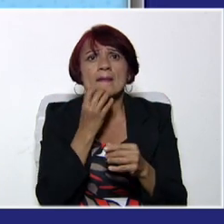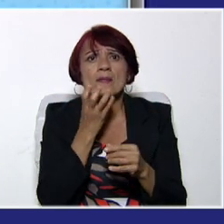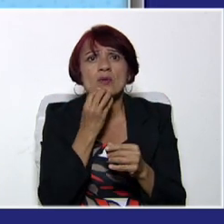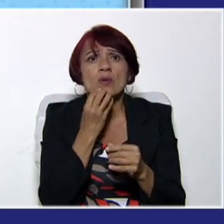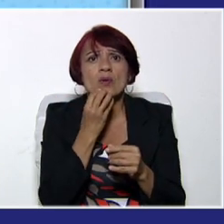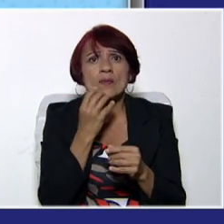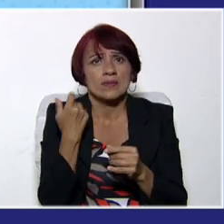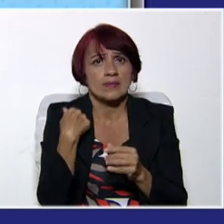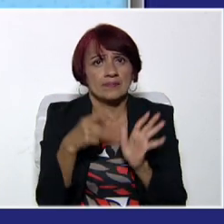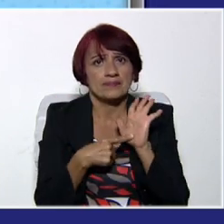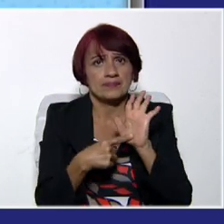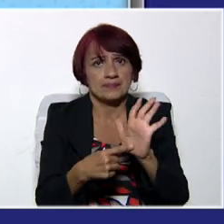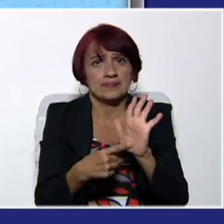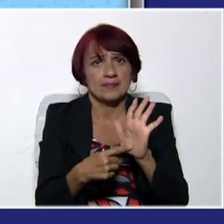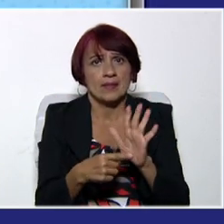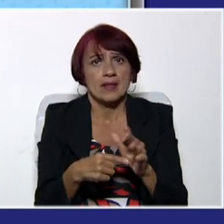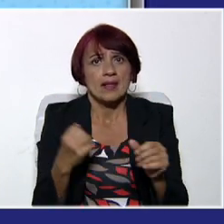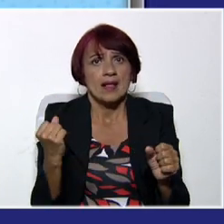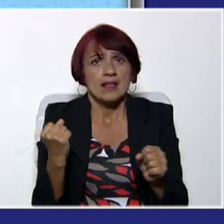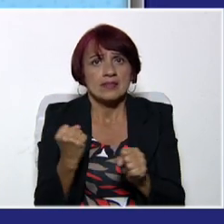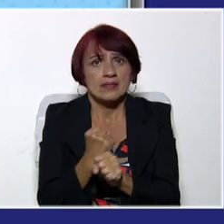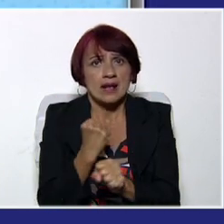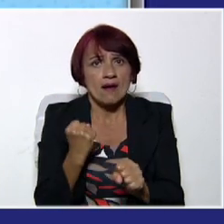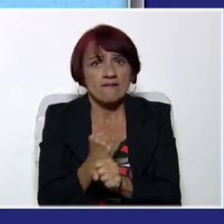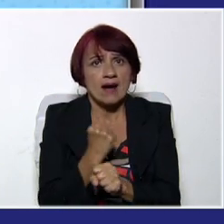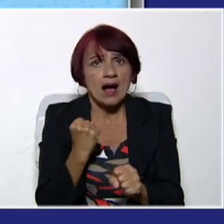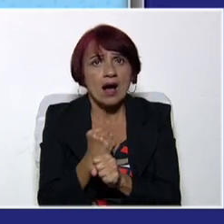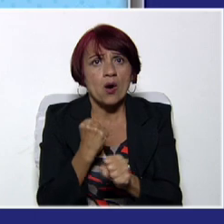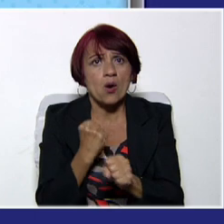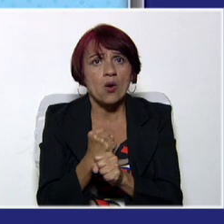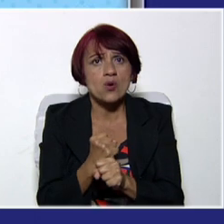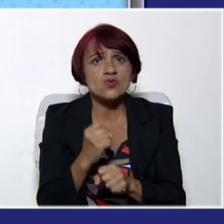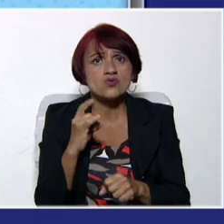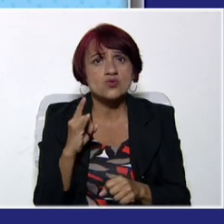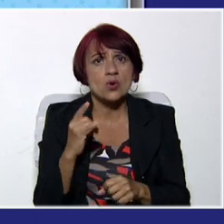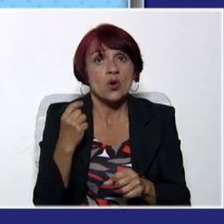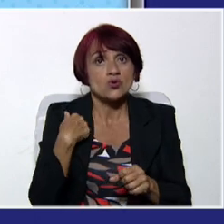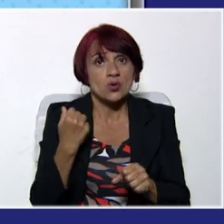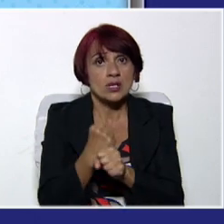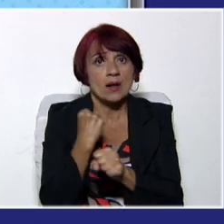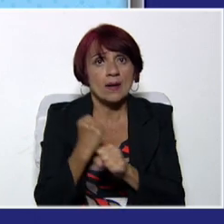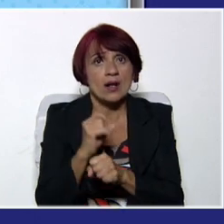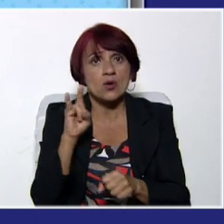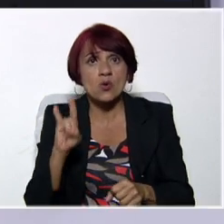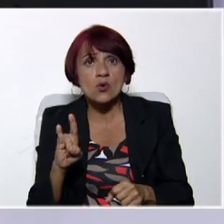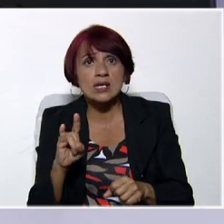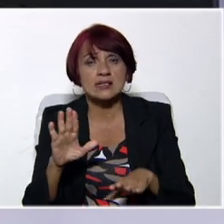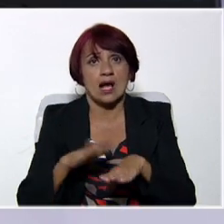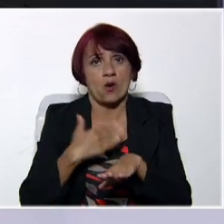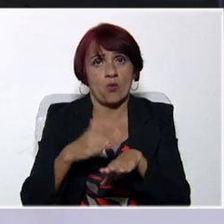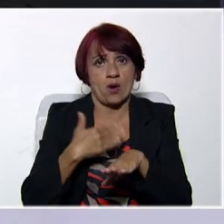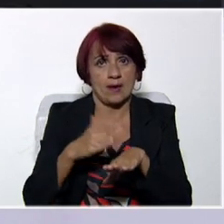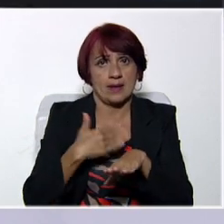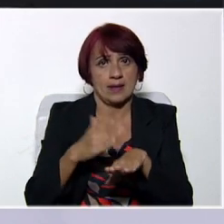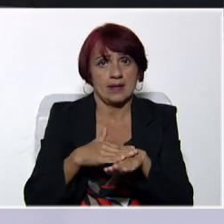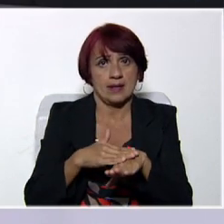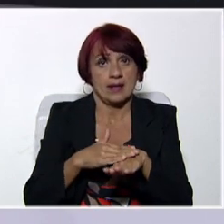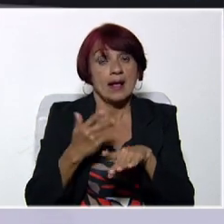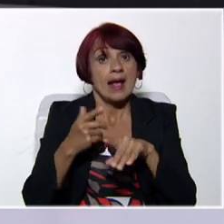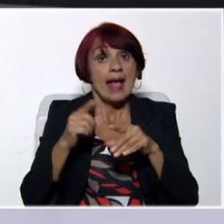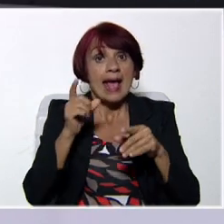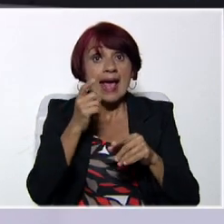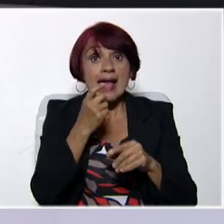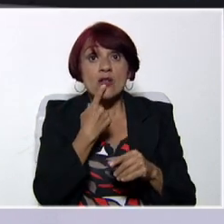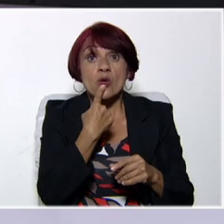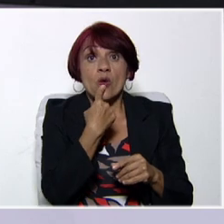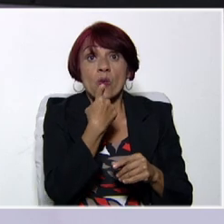un ejemplo aquí que decimos I work from Monday to Tuesday. Yo trabajo de lunes a jueves. Estoy diciendo trabajo, pero